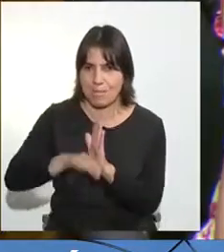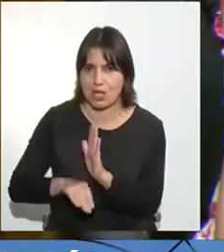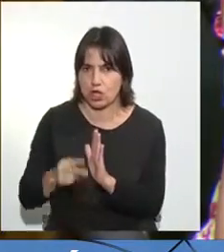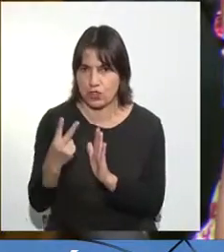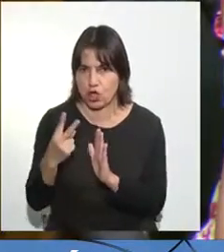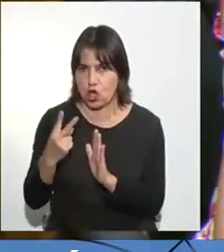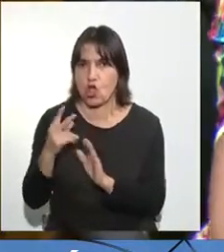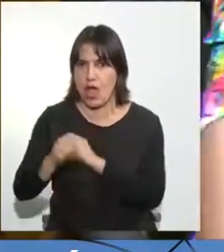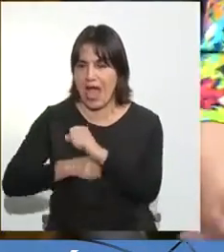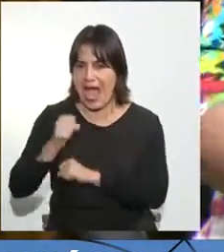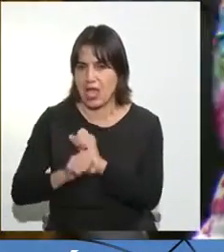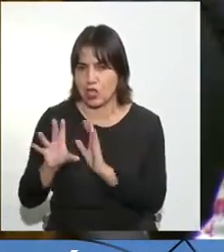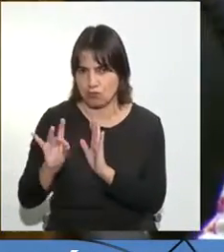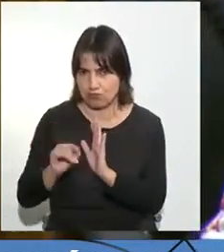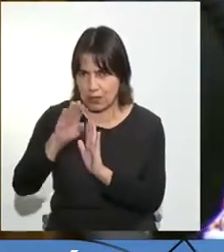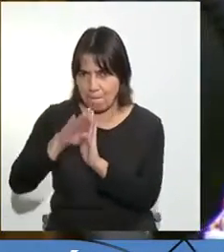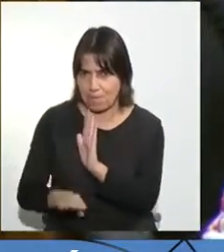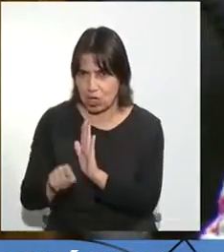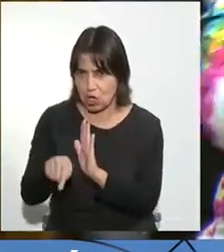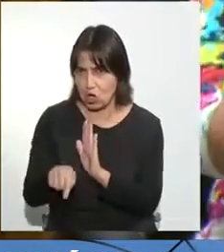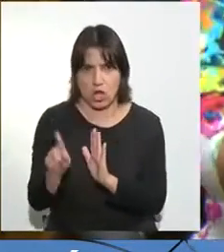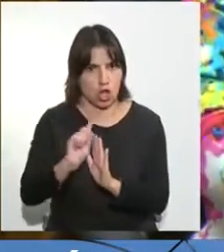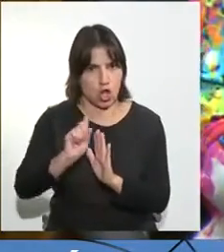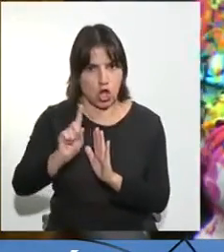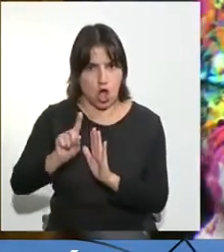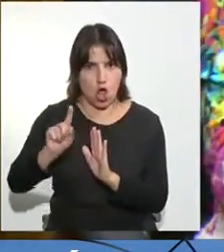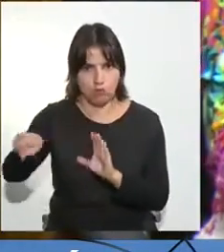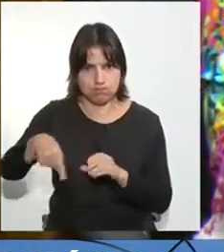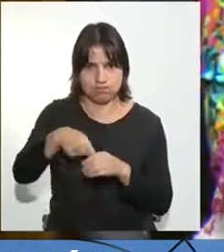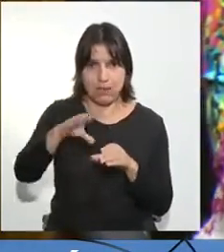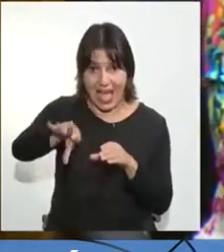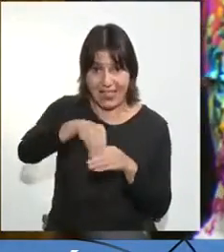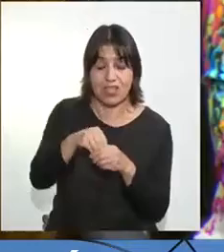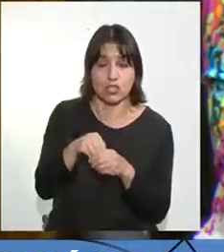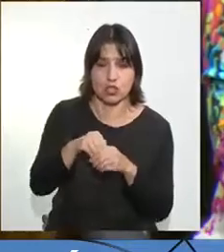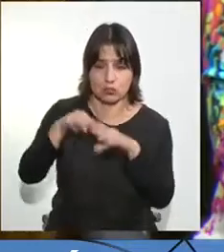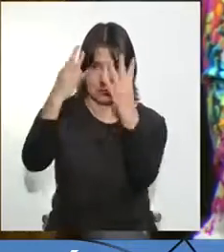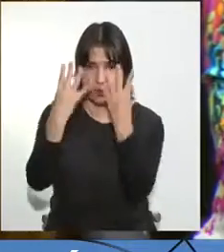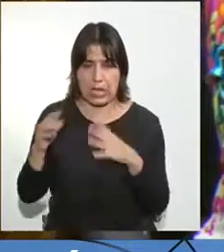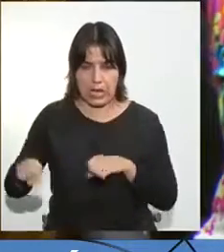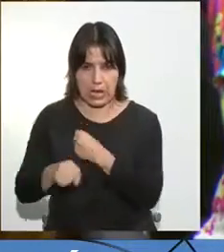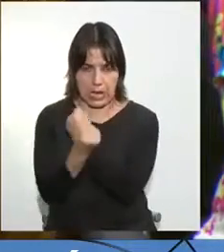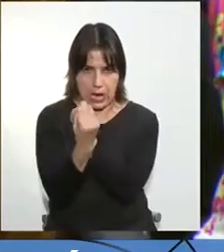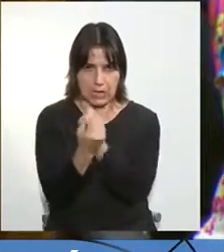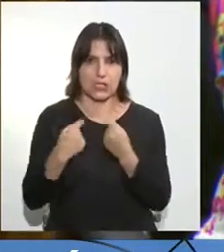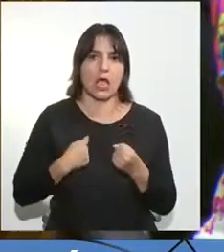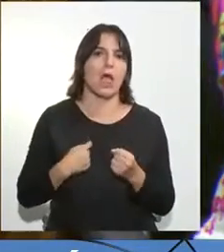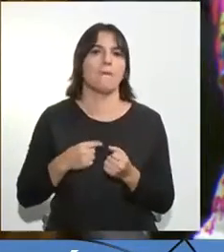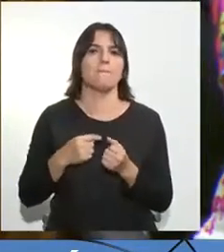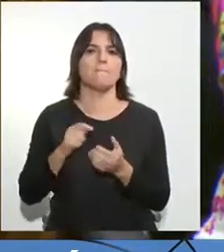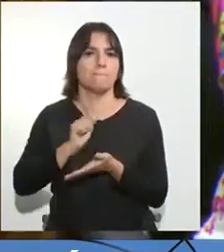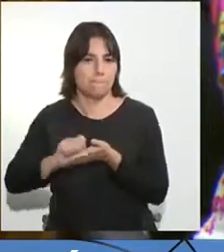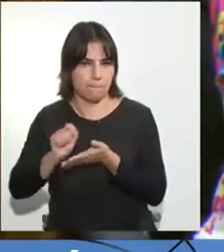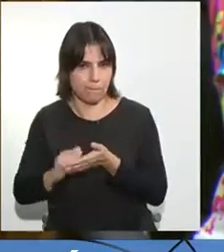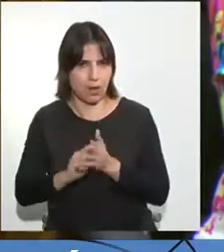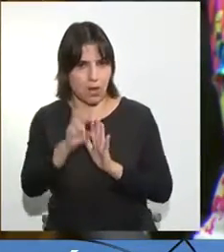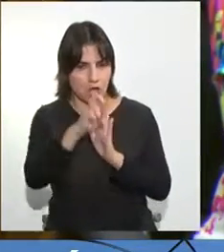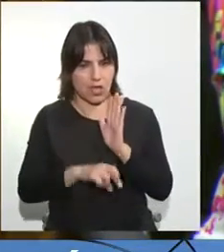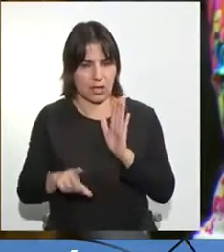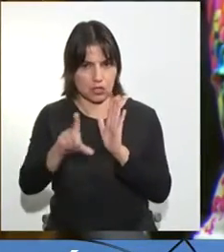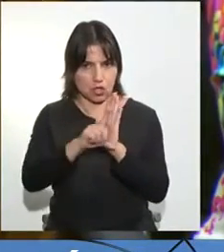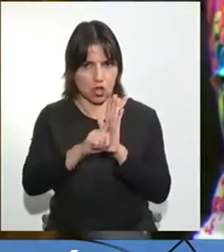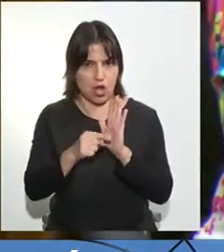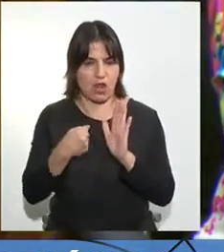su madre, porque no merecen estar en la cárcel, y hay un proyecto de ley de autoría de quien habla y otros señores senadores para aquello. Yo